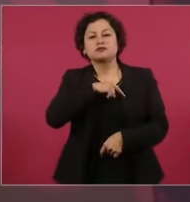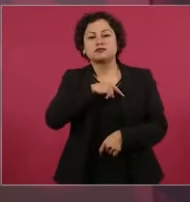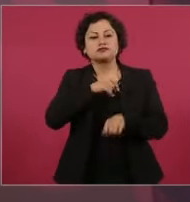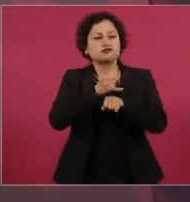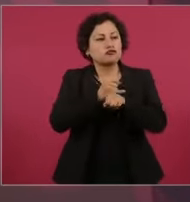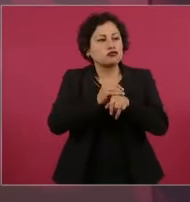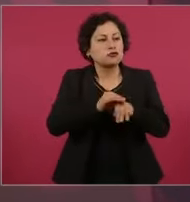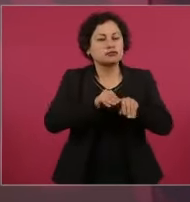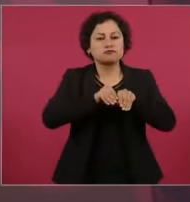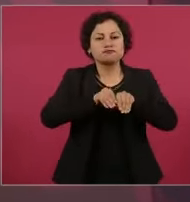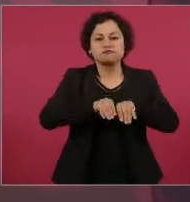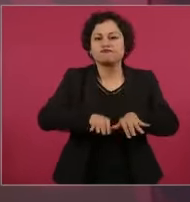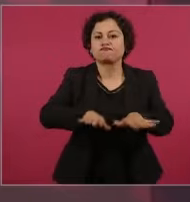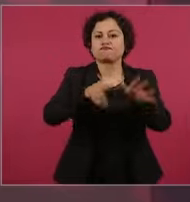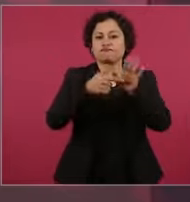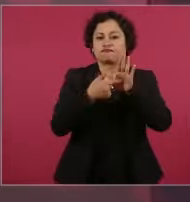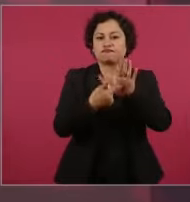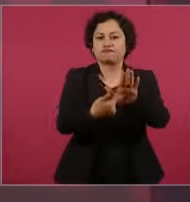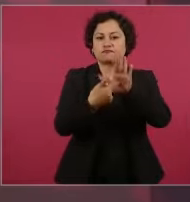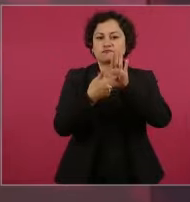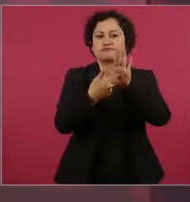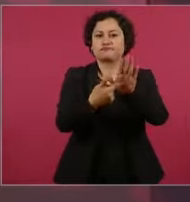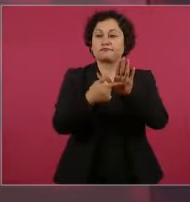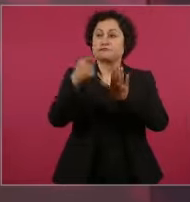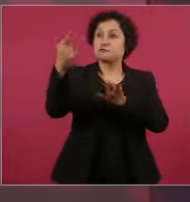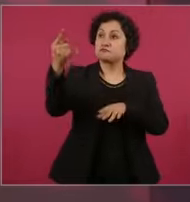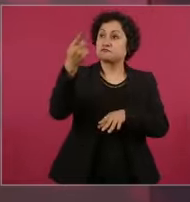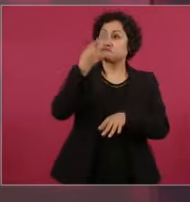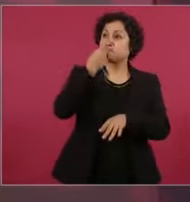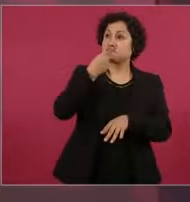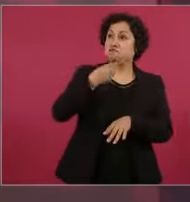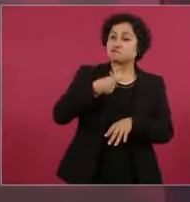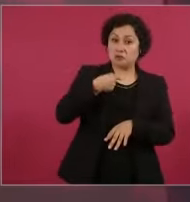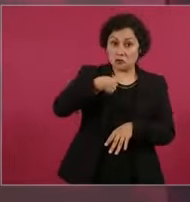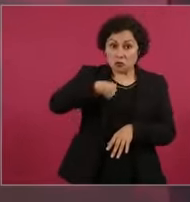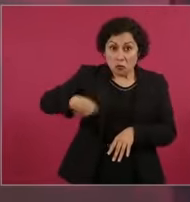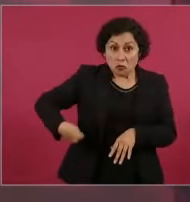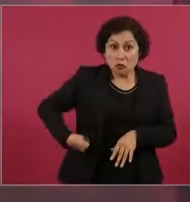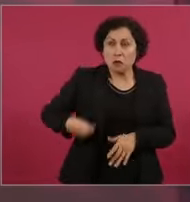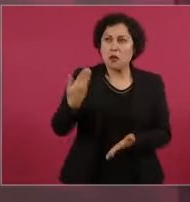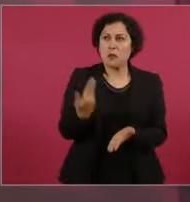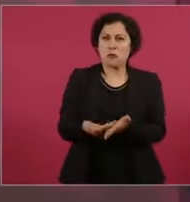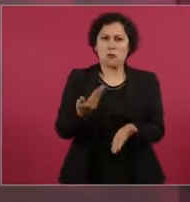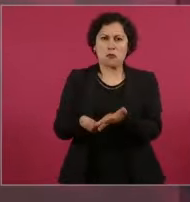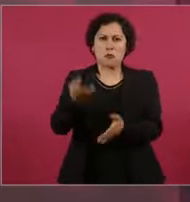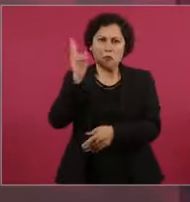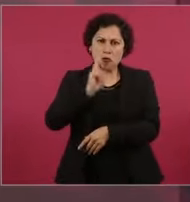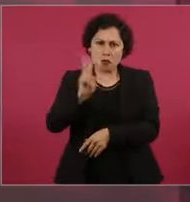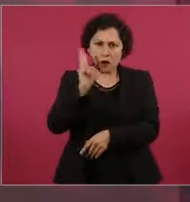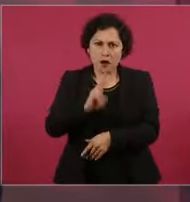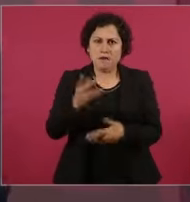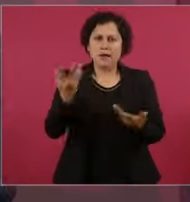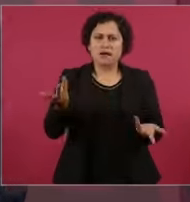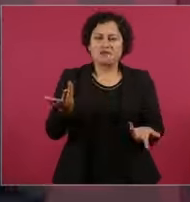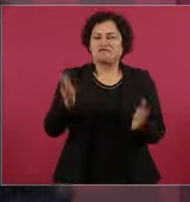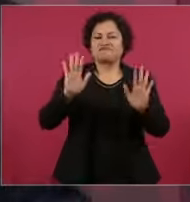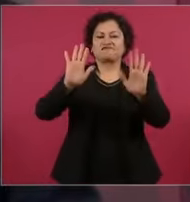hay acusaciones sin sustento que valgan la pena también, porque acusaciones